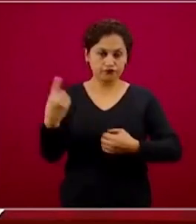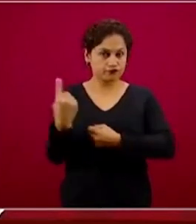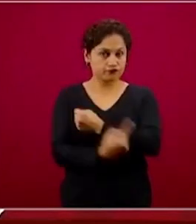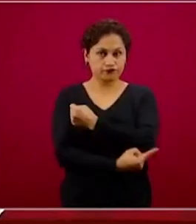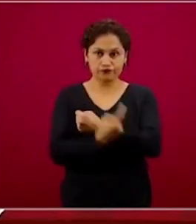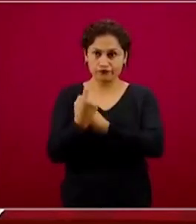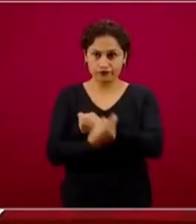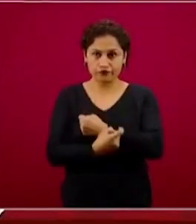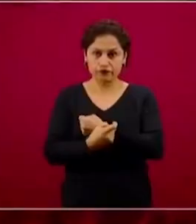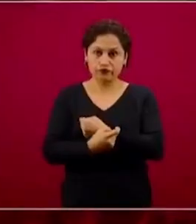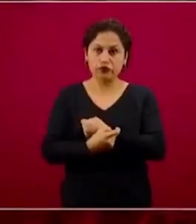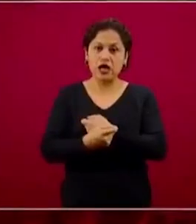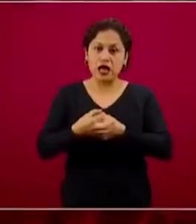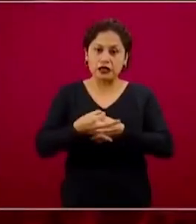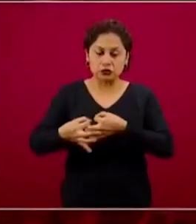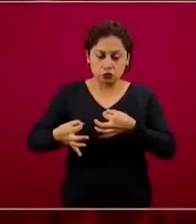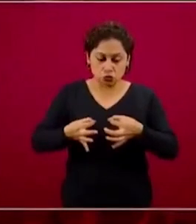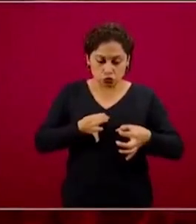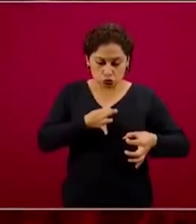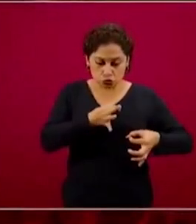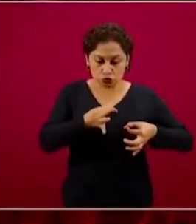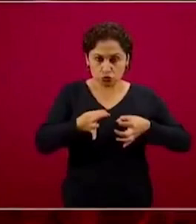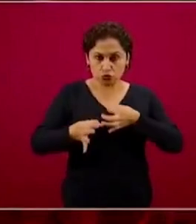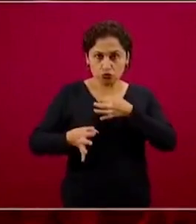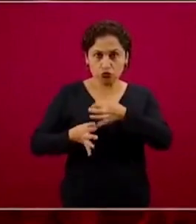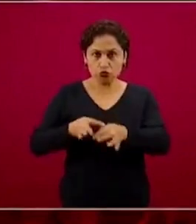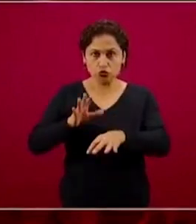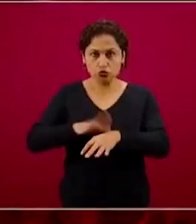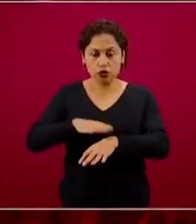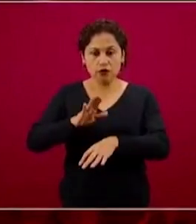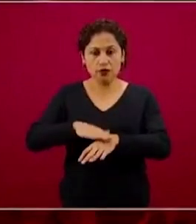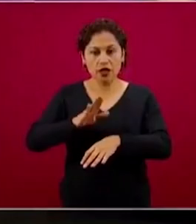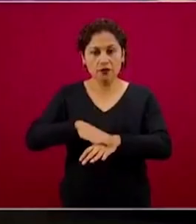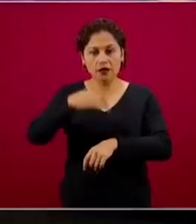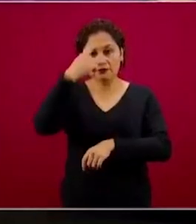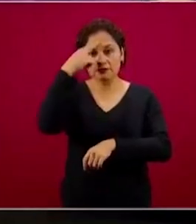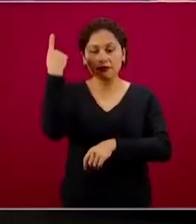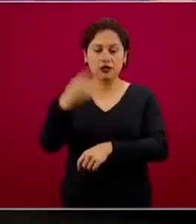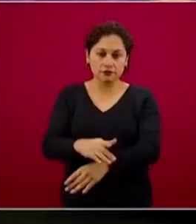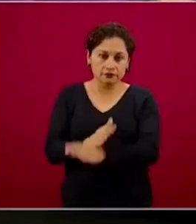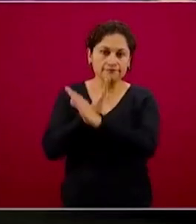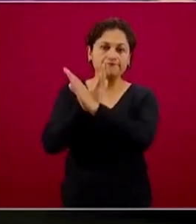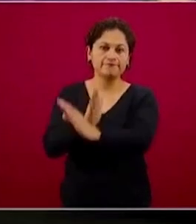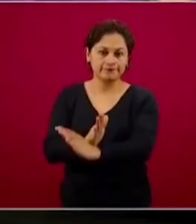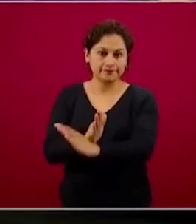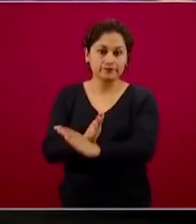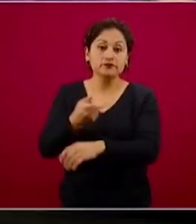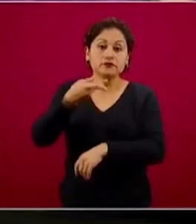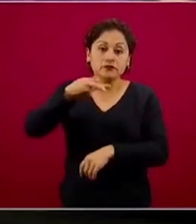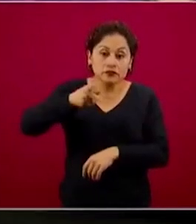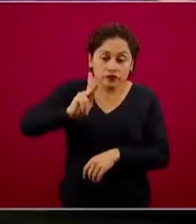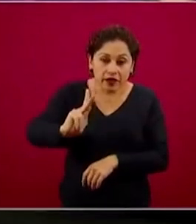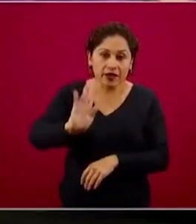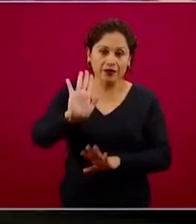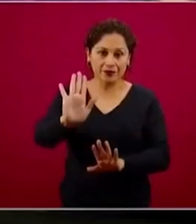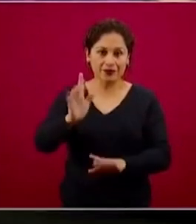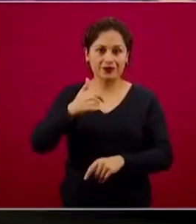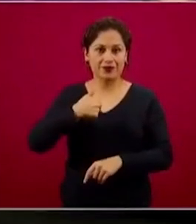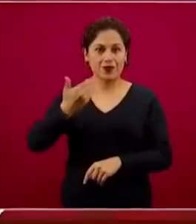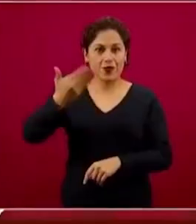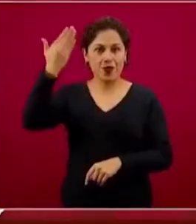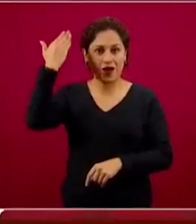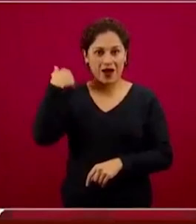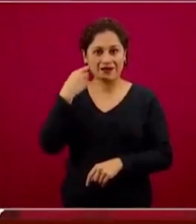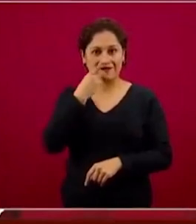inmunoglobulinas, los anticuerpos. Y eso son parte de lo que le señalaba yo, que se guardan en la